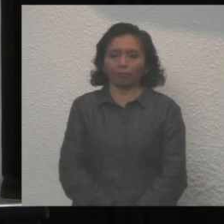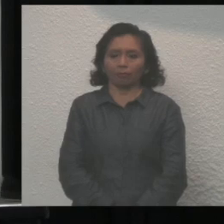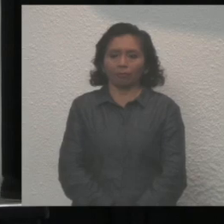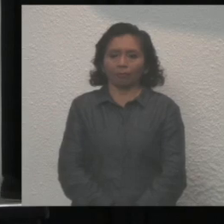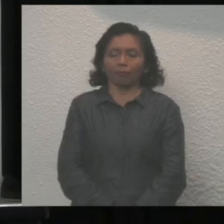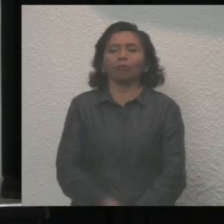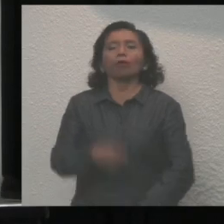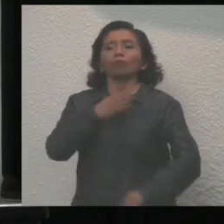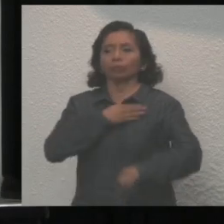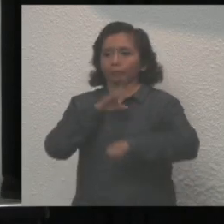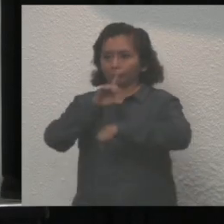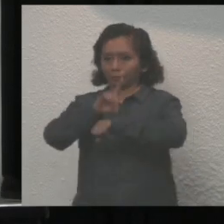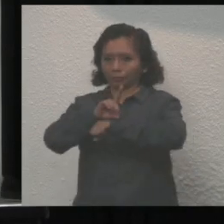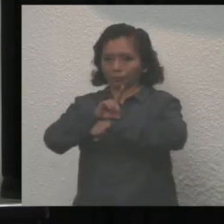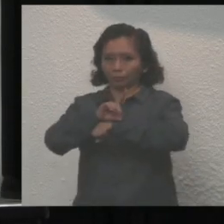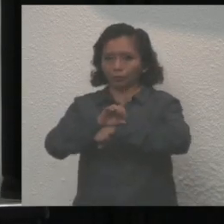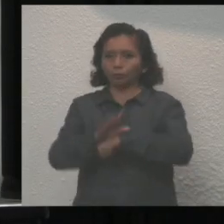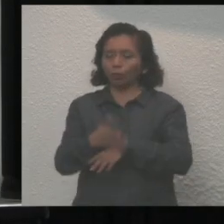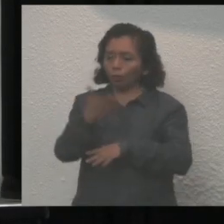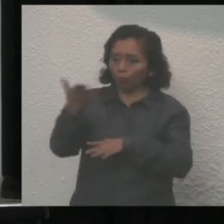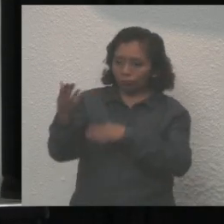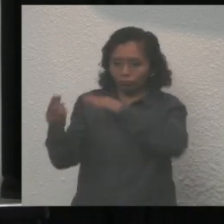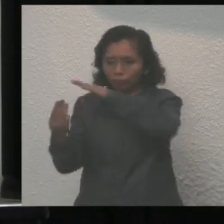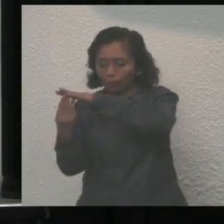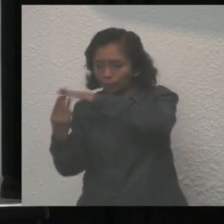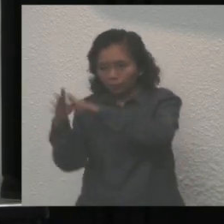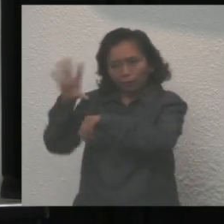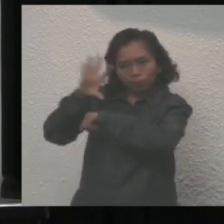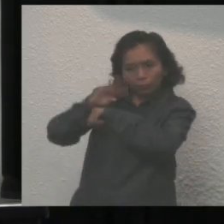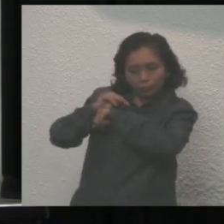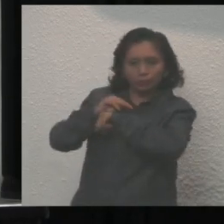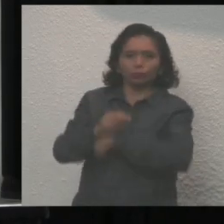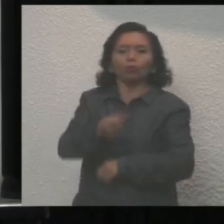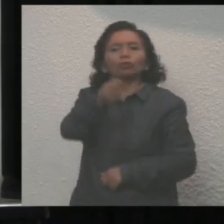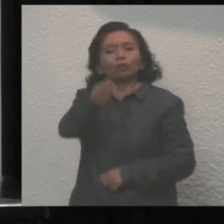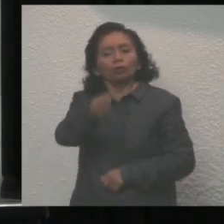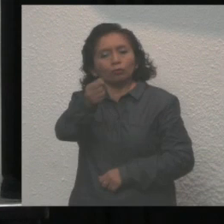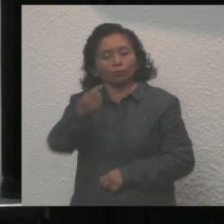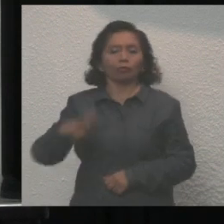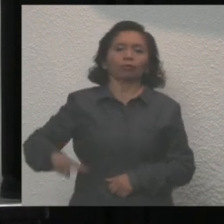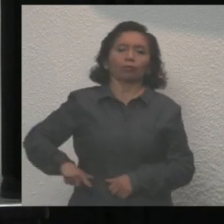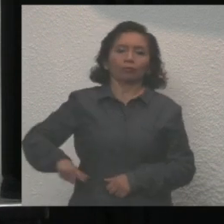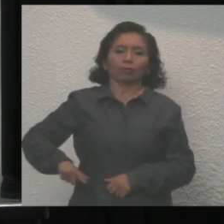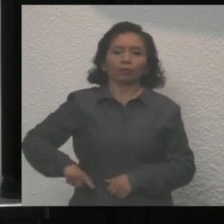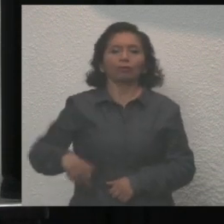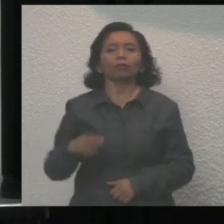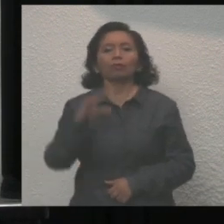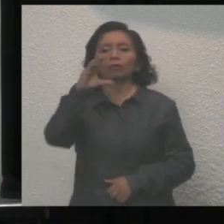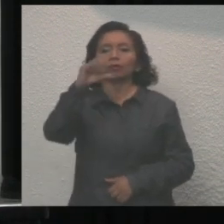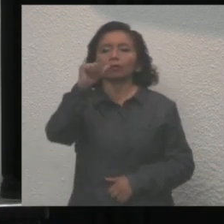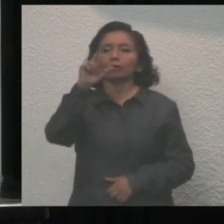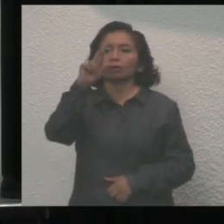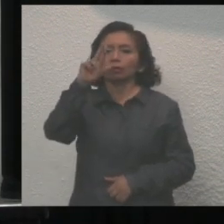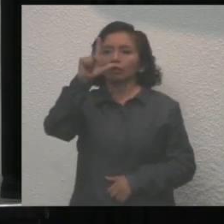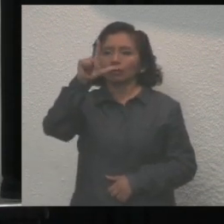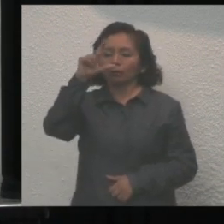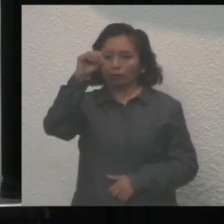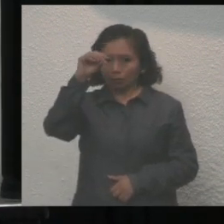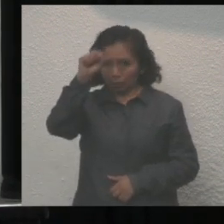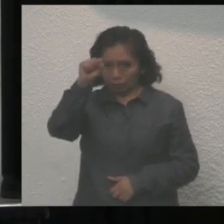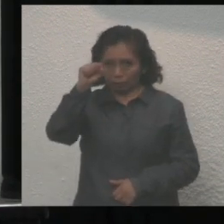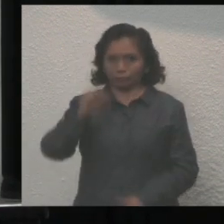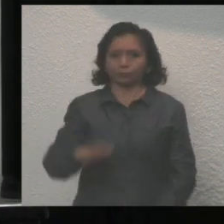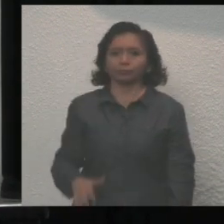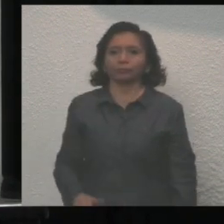Muy buenos días, con el permiso de la mesa, saludo al Gobernador del Estado, Contador Público, Carlos Joaquín González,